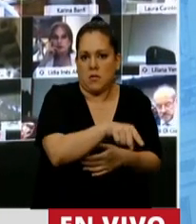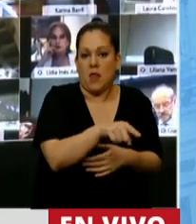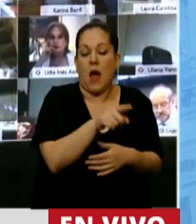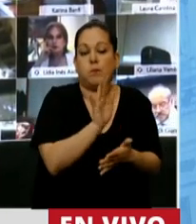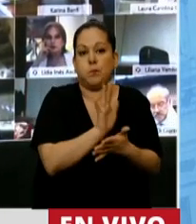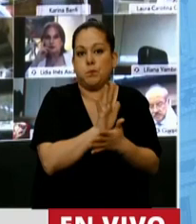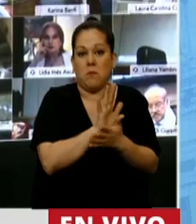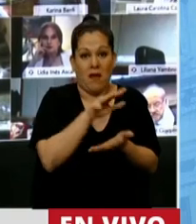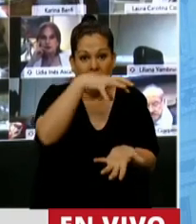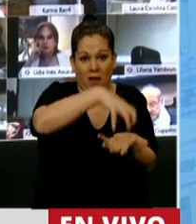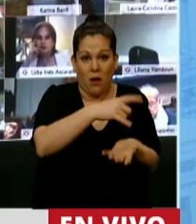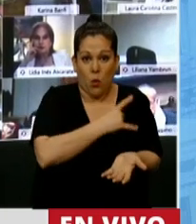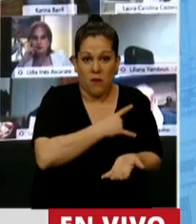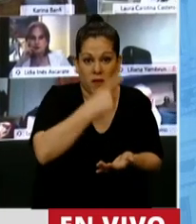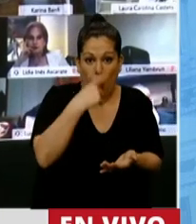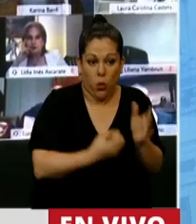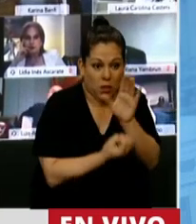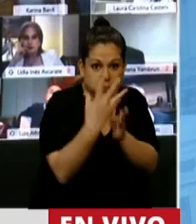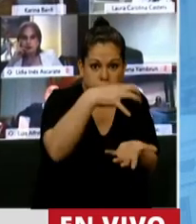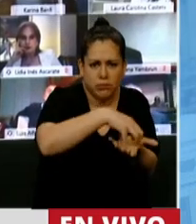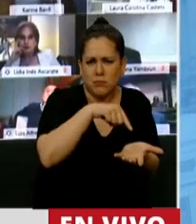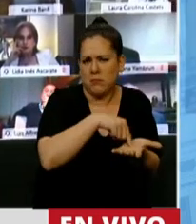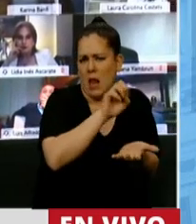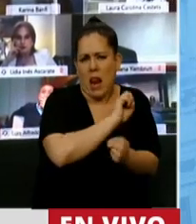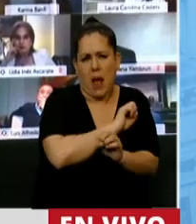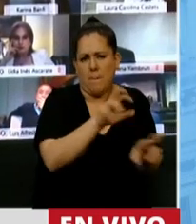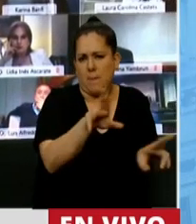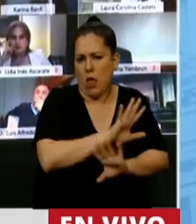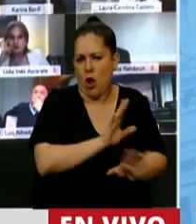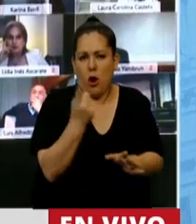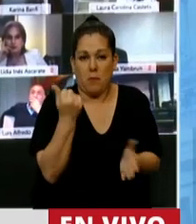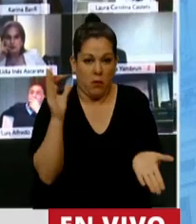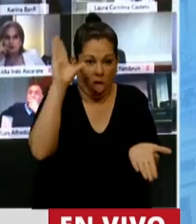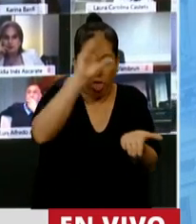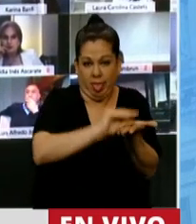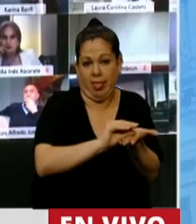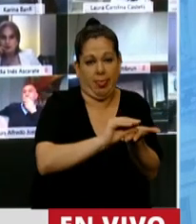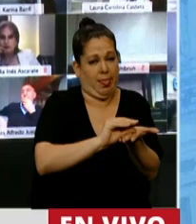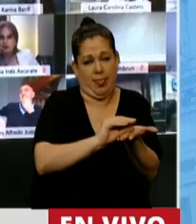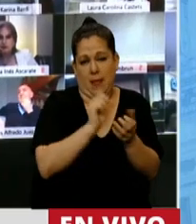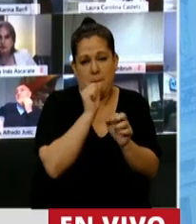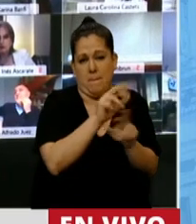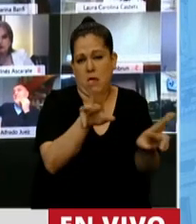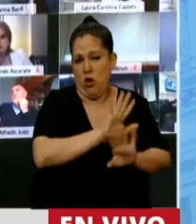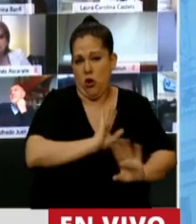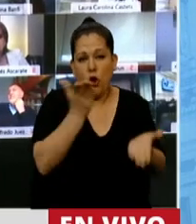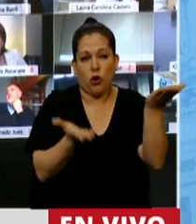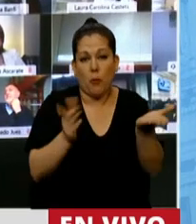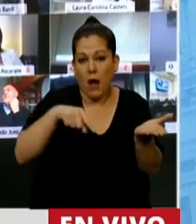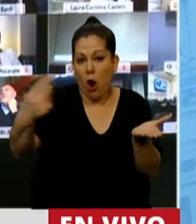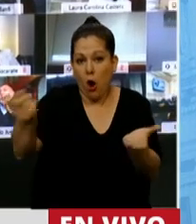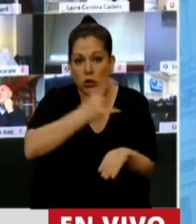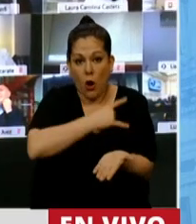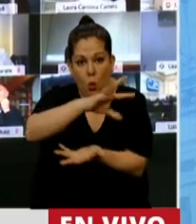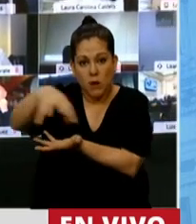peor, la que más castigada ha sido, con la peor asignación presupuestaria de todas las universidades, sin ningún tipo de